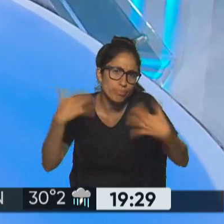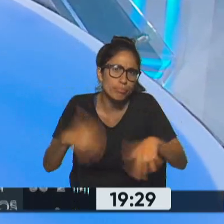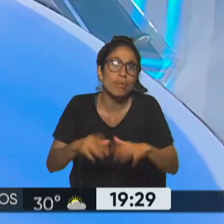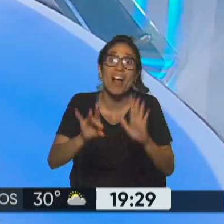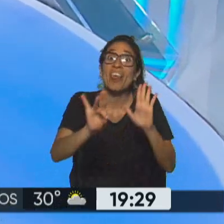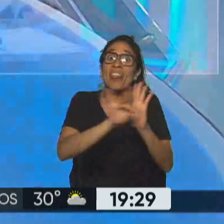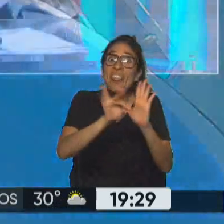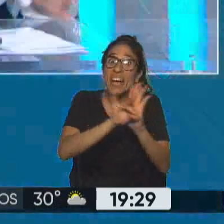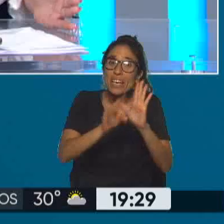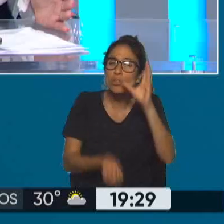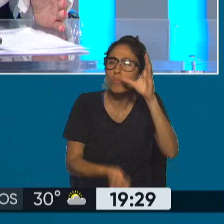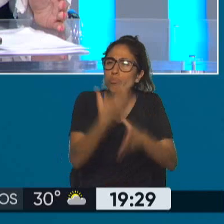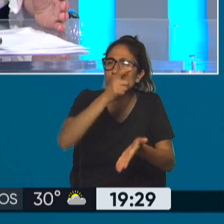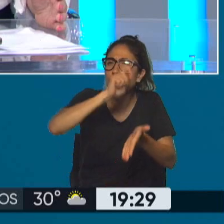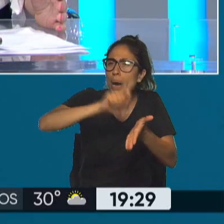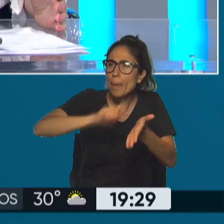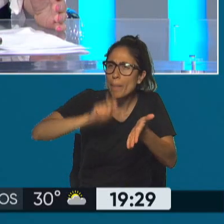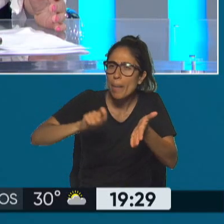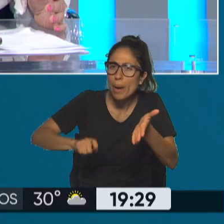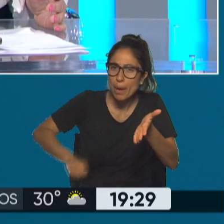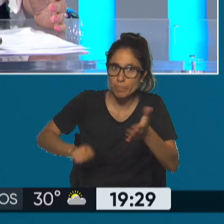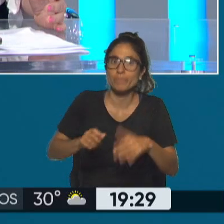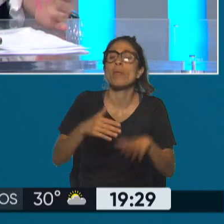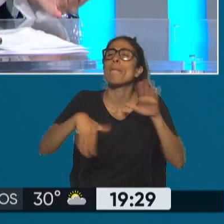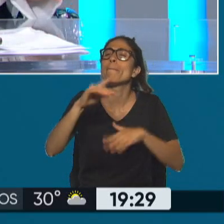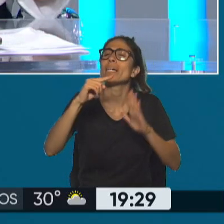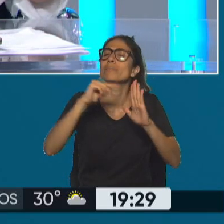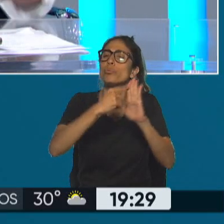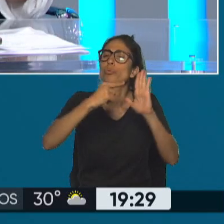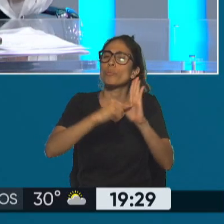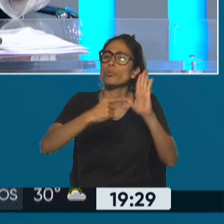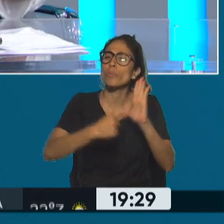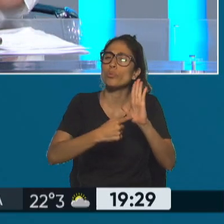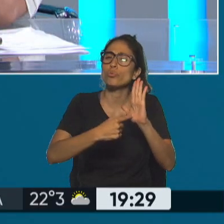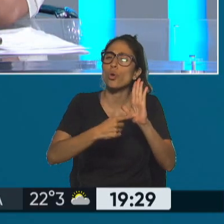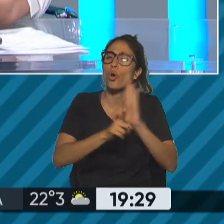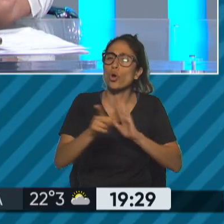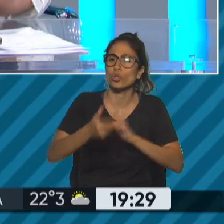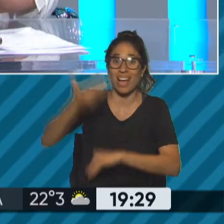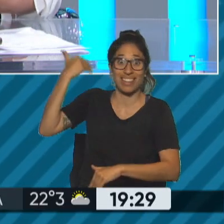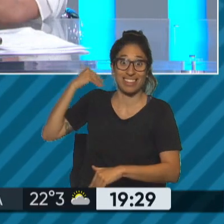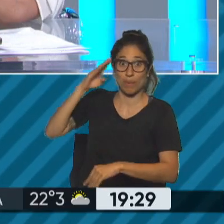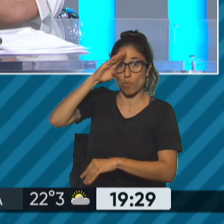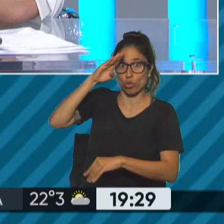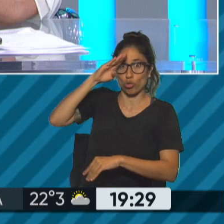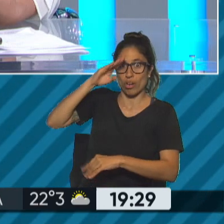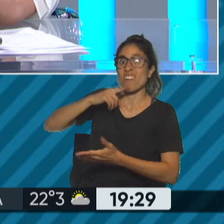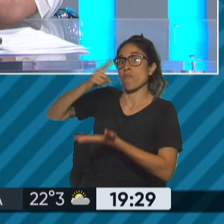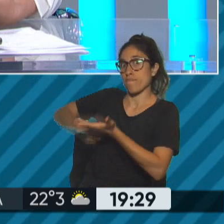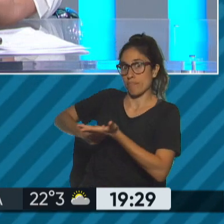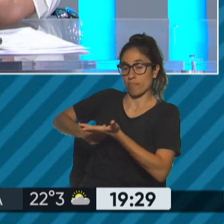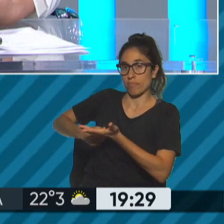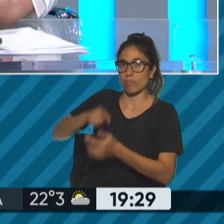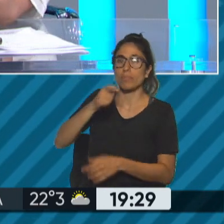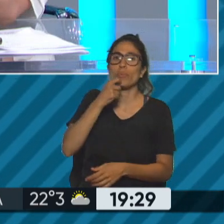atrás con varios de los ítems que más criticaba Lula de Bolsonaro estamos hablando de la tenencia de armas estamos hablando de la